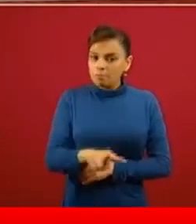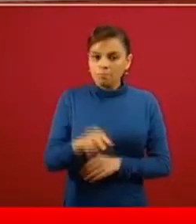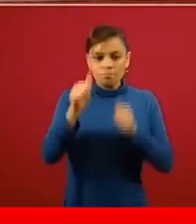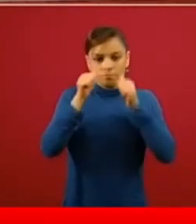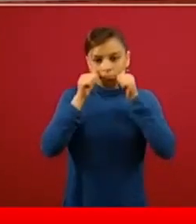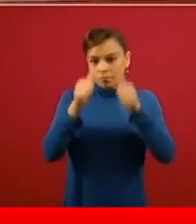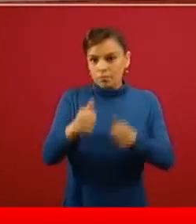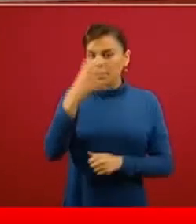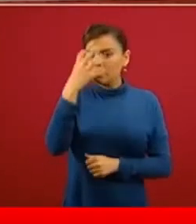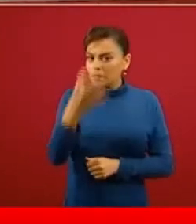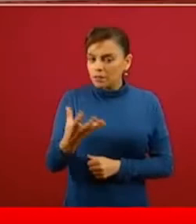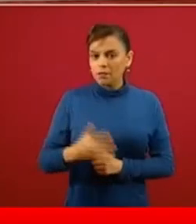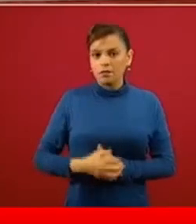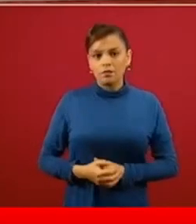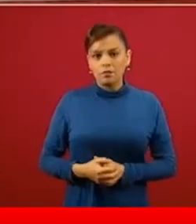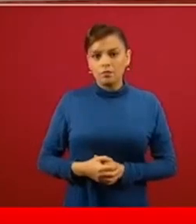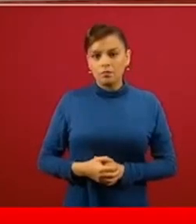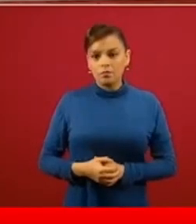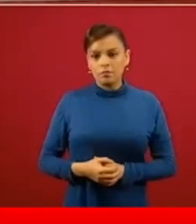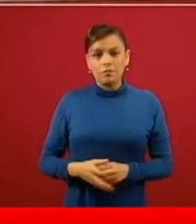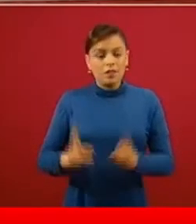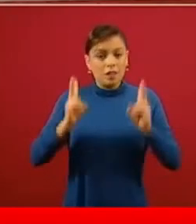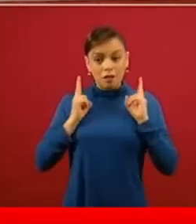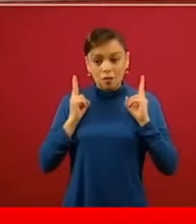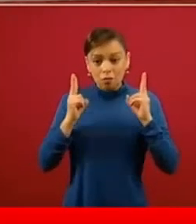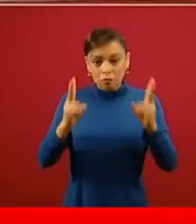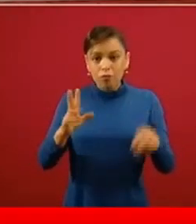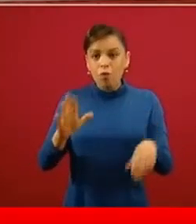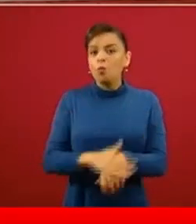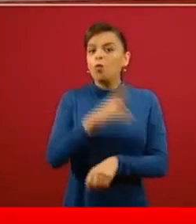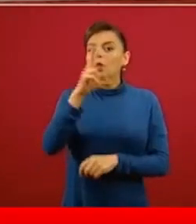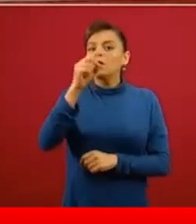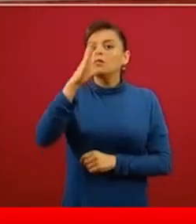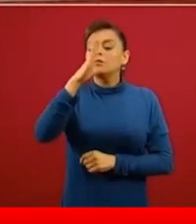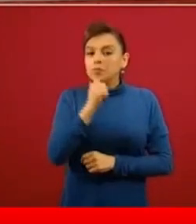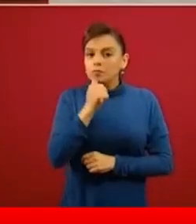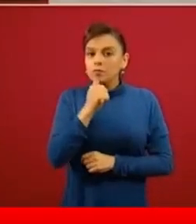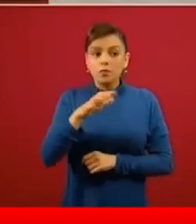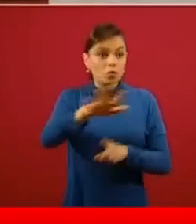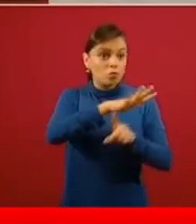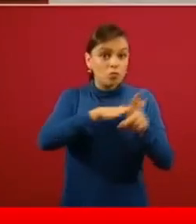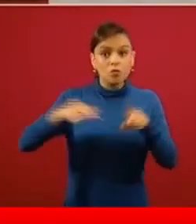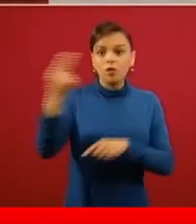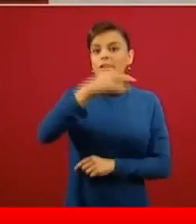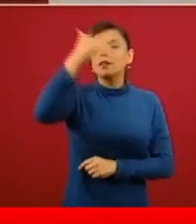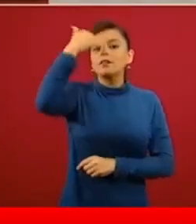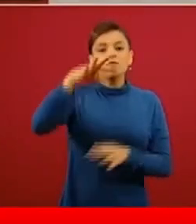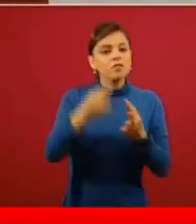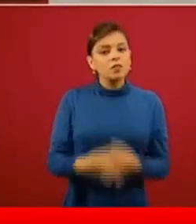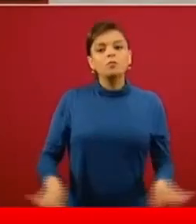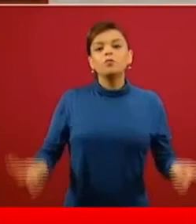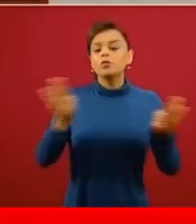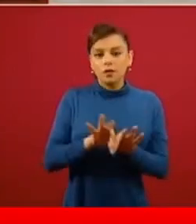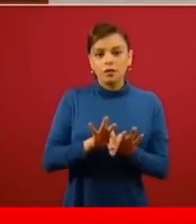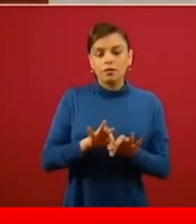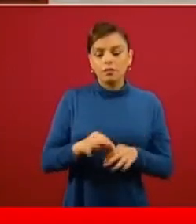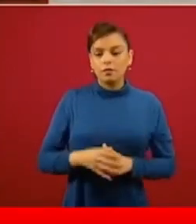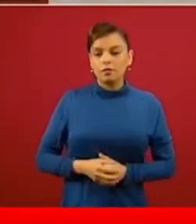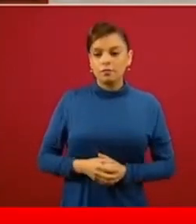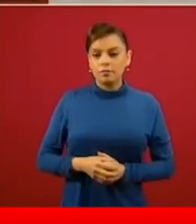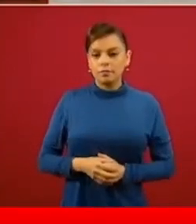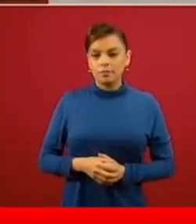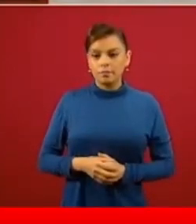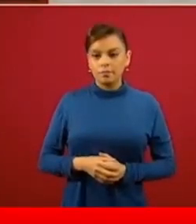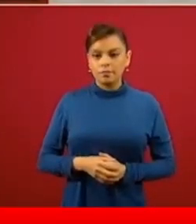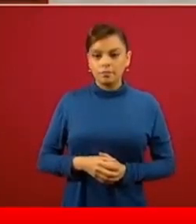no se pueden hacer funerales, y esto es muy importante que toda la población lo sepa, porque en la medida en que se abrevien, como